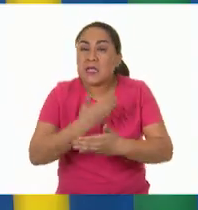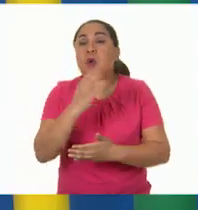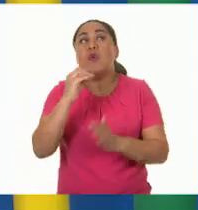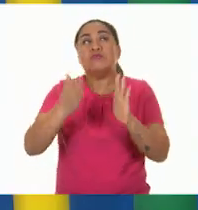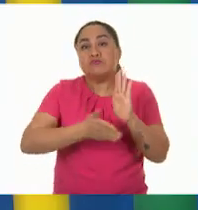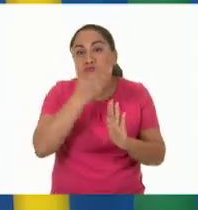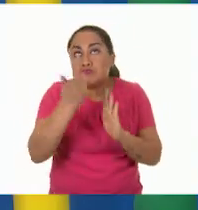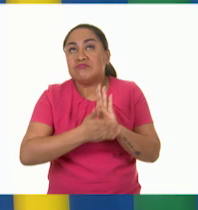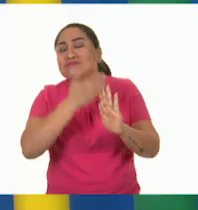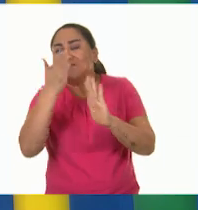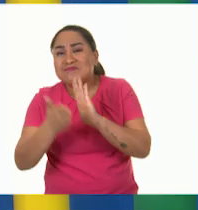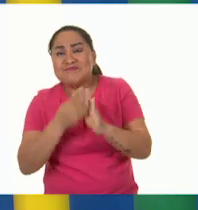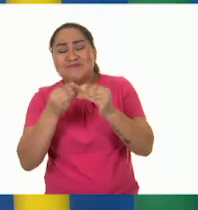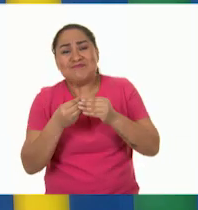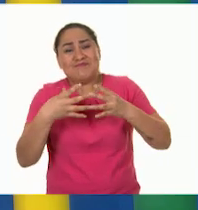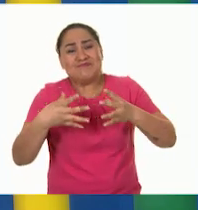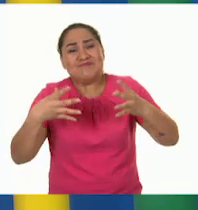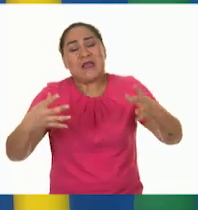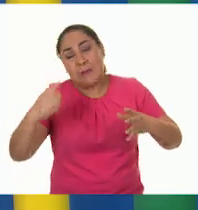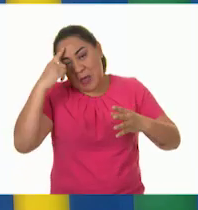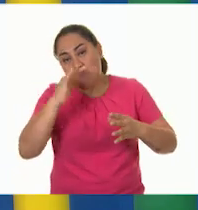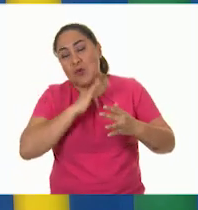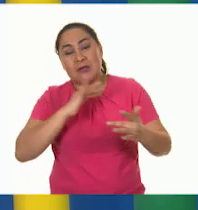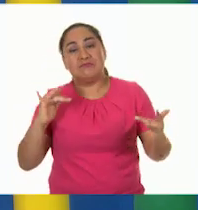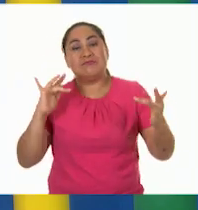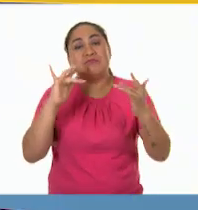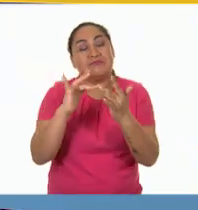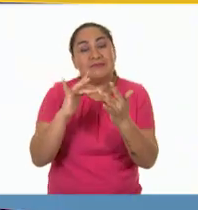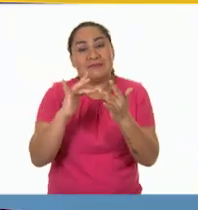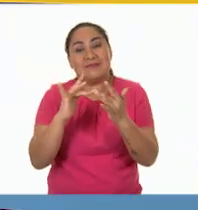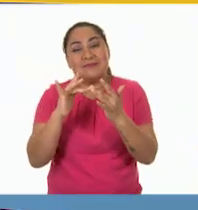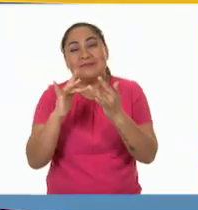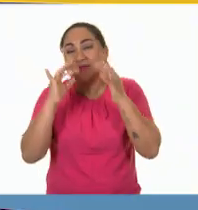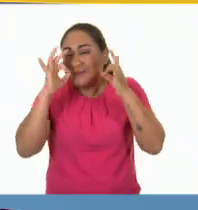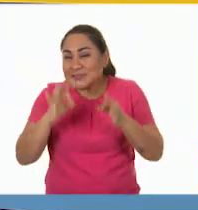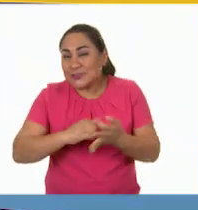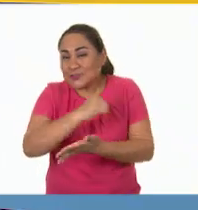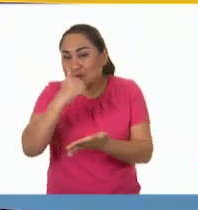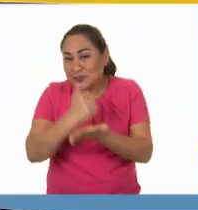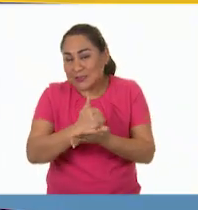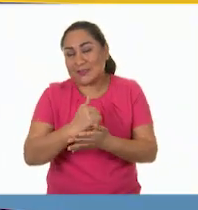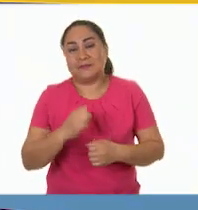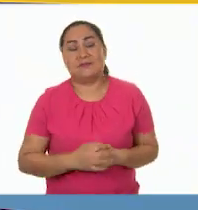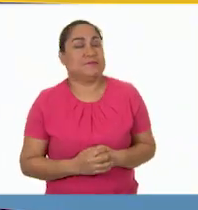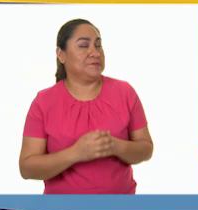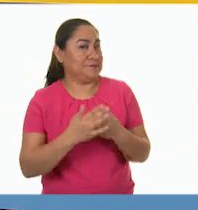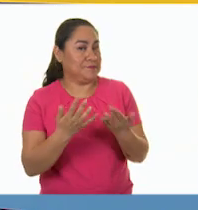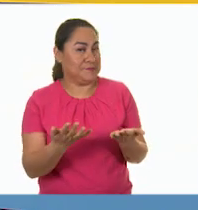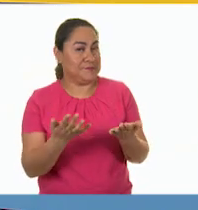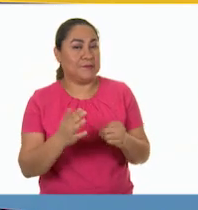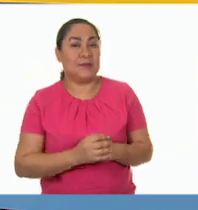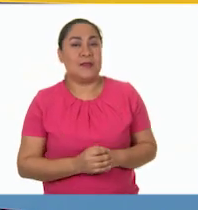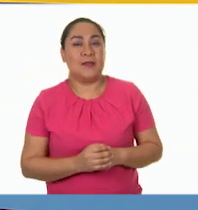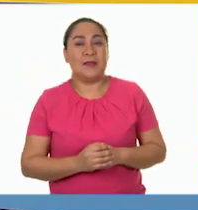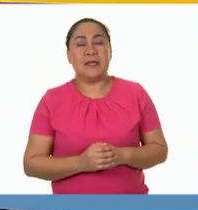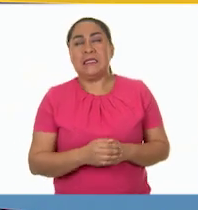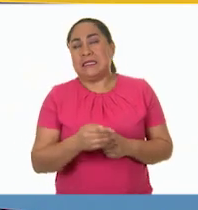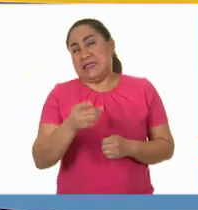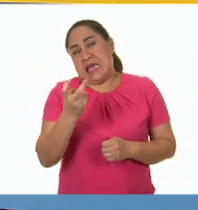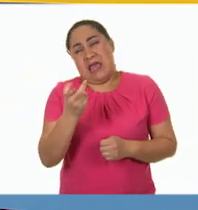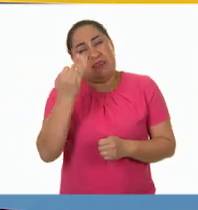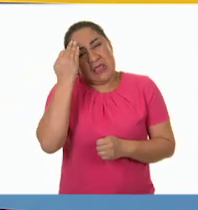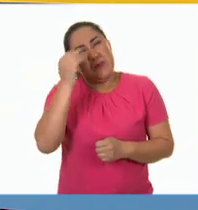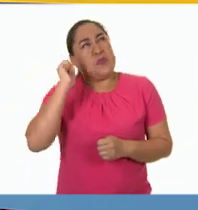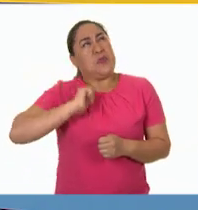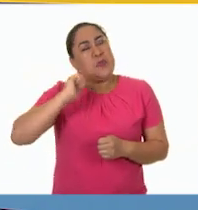de infraestructura que mantendrían comunicados justamente los principales puntos de la ciudad. Es decir, lo que se buscaba en esta